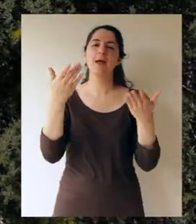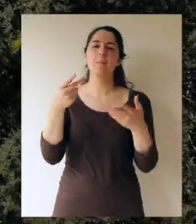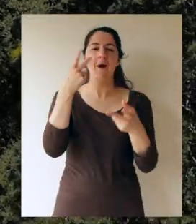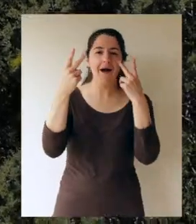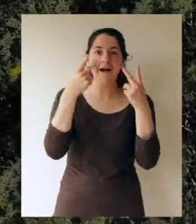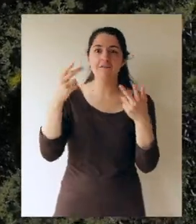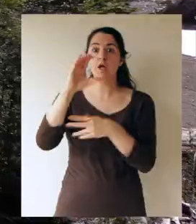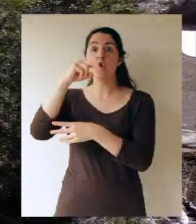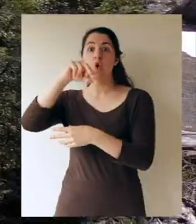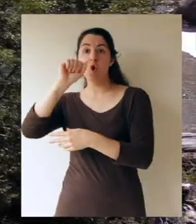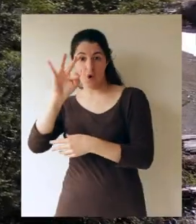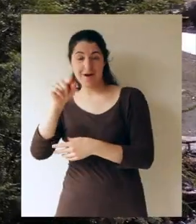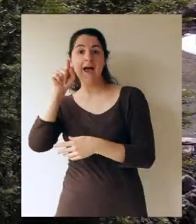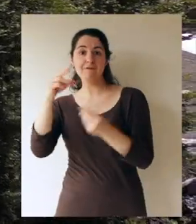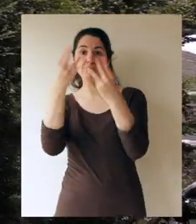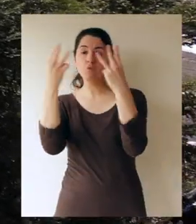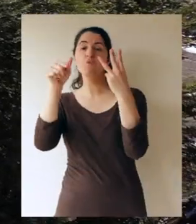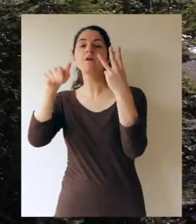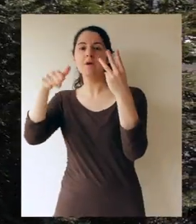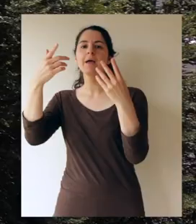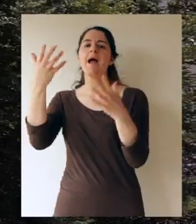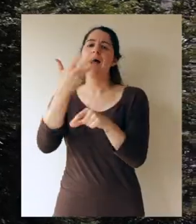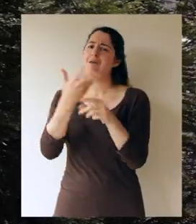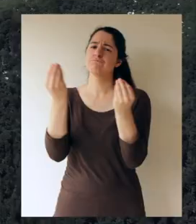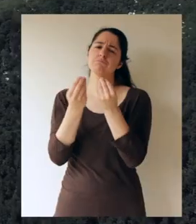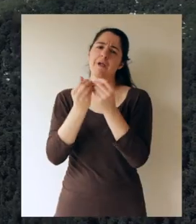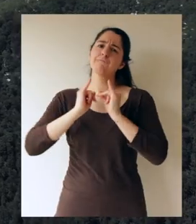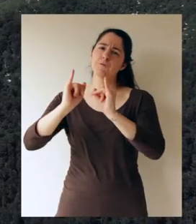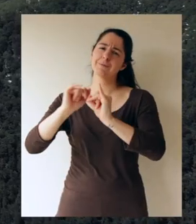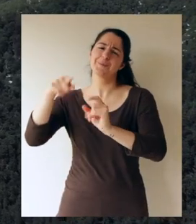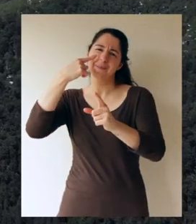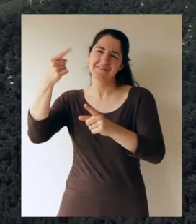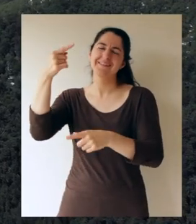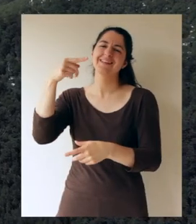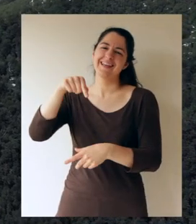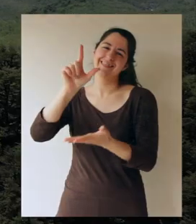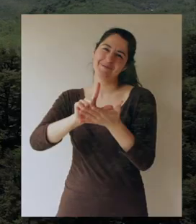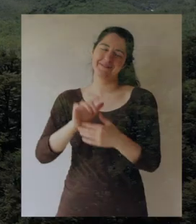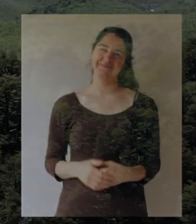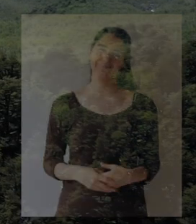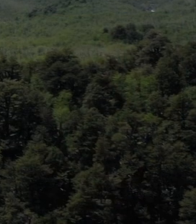material que CONAF pone a disposición en su sitio web para poder visitar este maravilloso lugar.